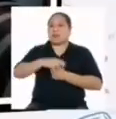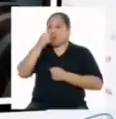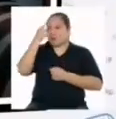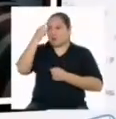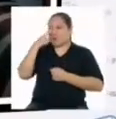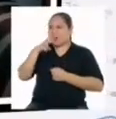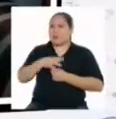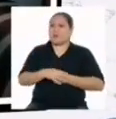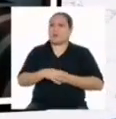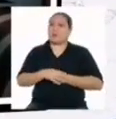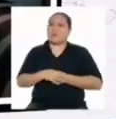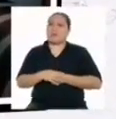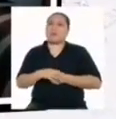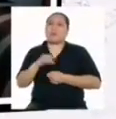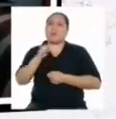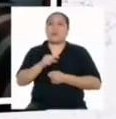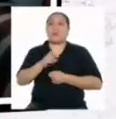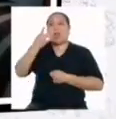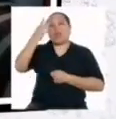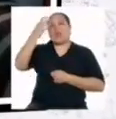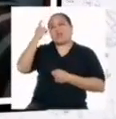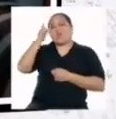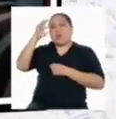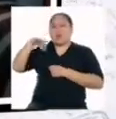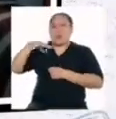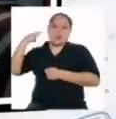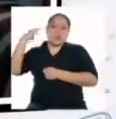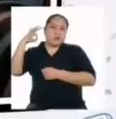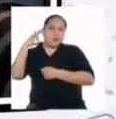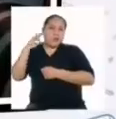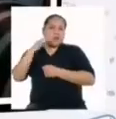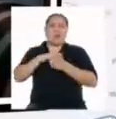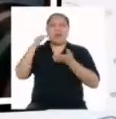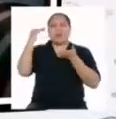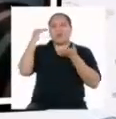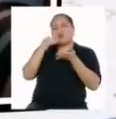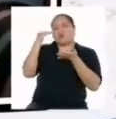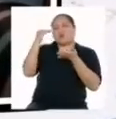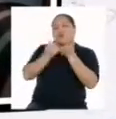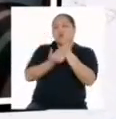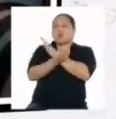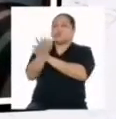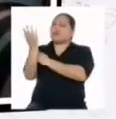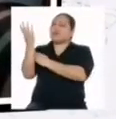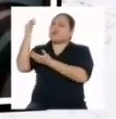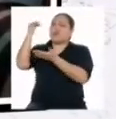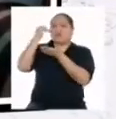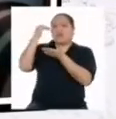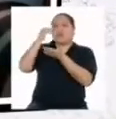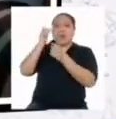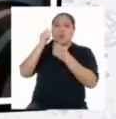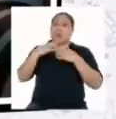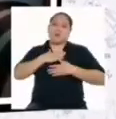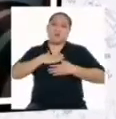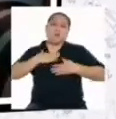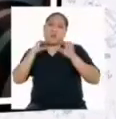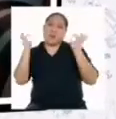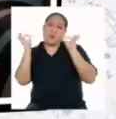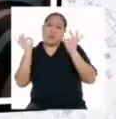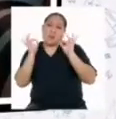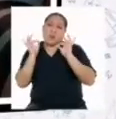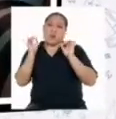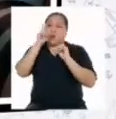Era de una vez una señorita que pasaba el día estudiando y no tenía tiempo para divertirse.